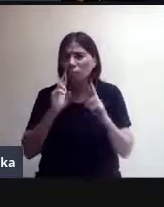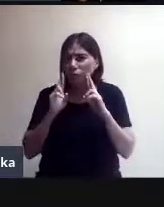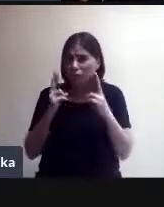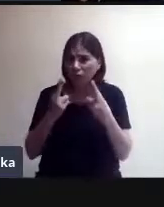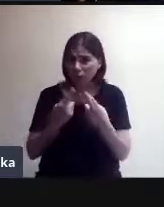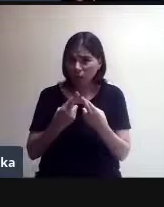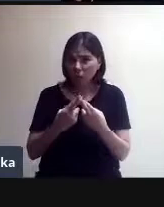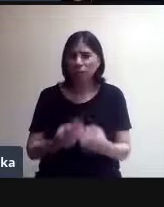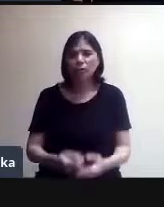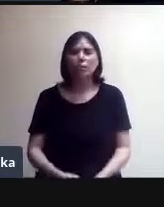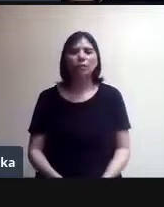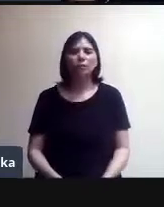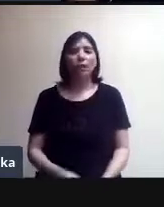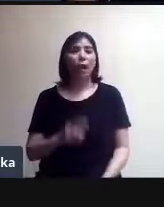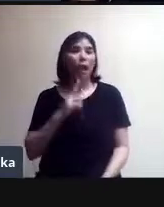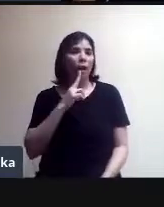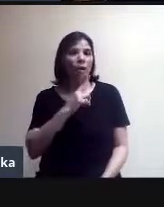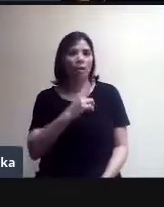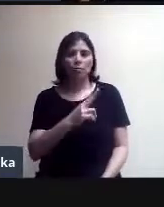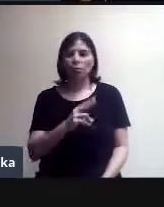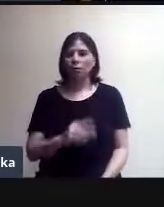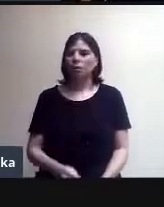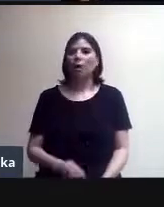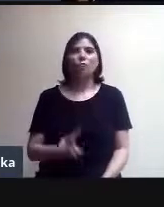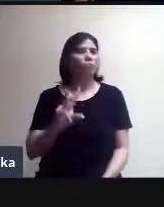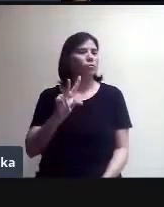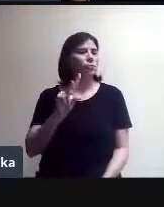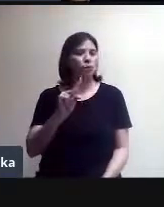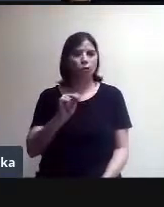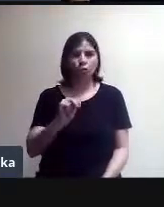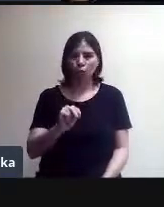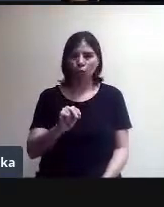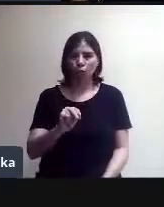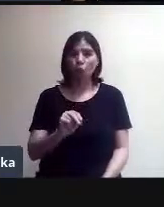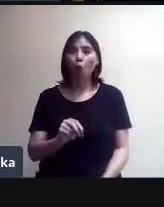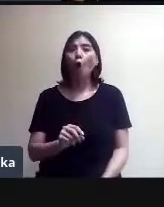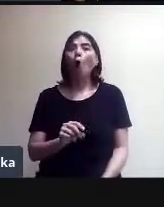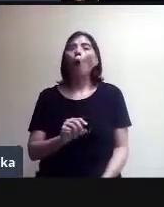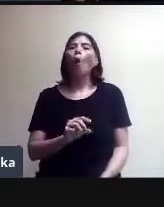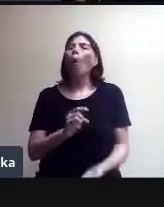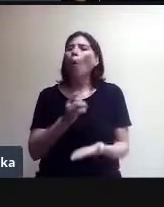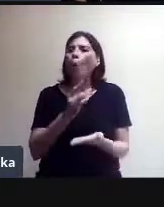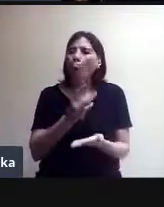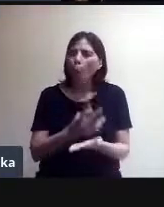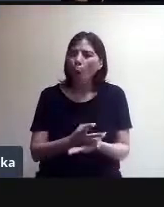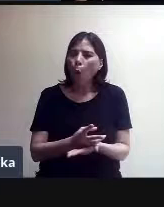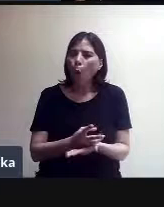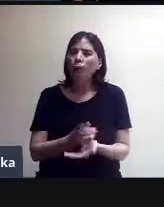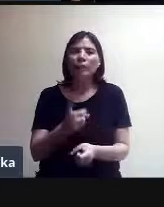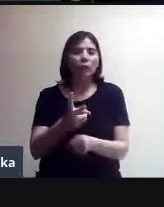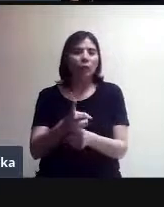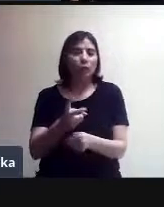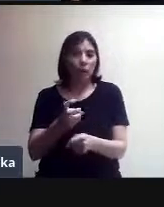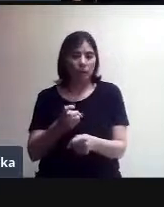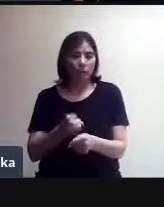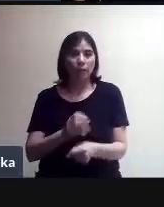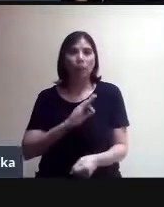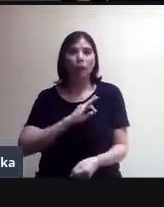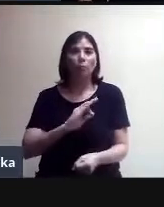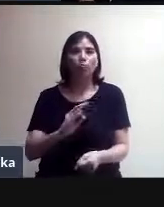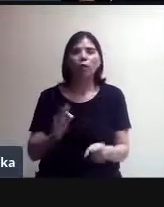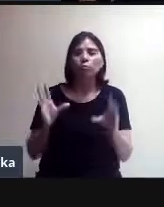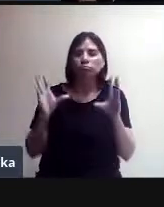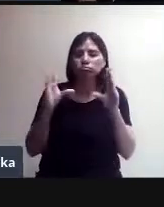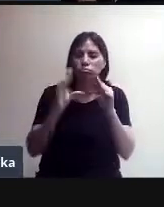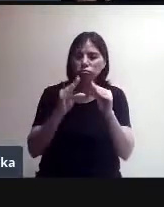Y bueno, la respuesta es no, no se puede, no puede más, solo el convocante puede silenciar a otros. Esto, pues es